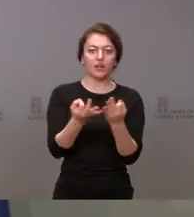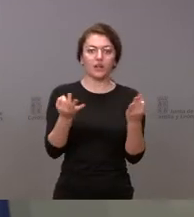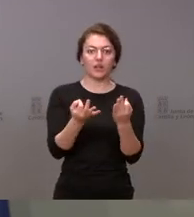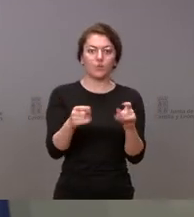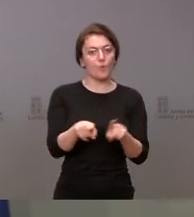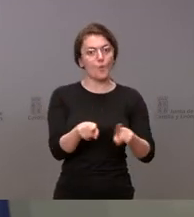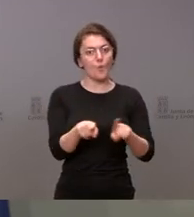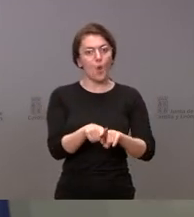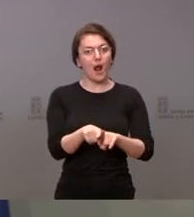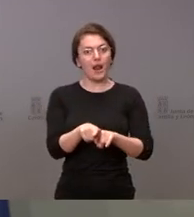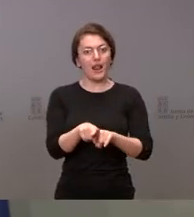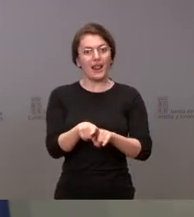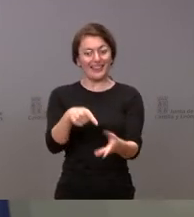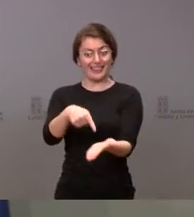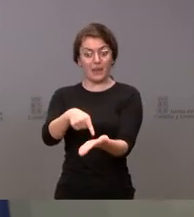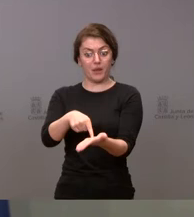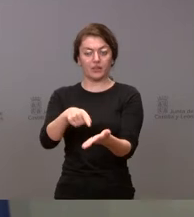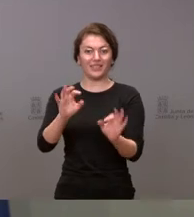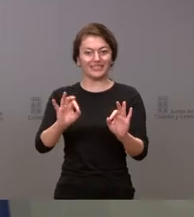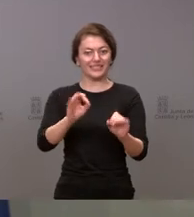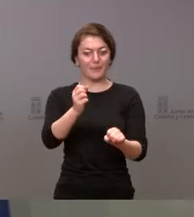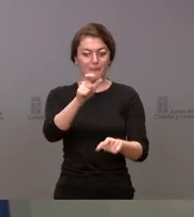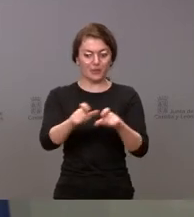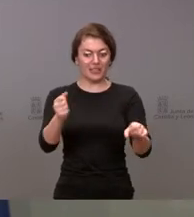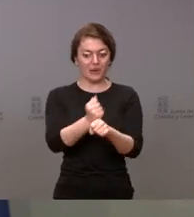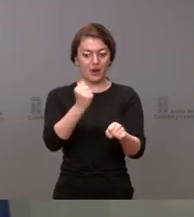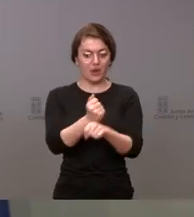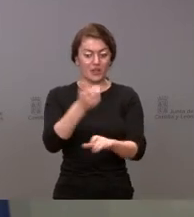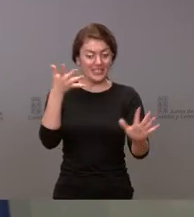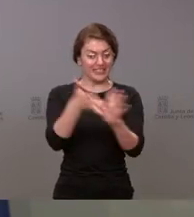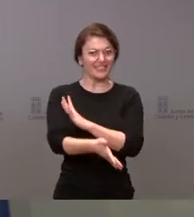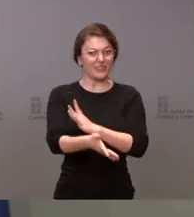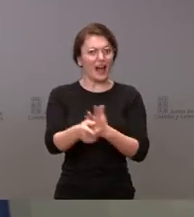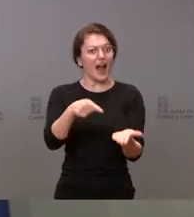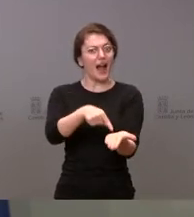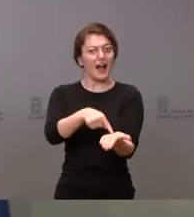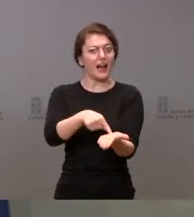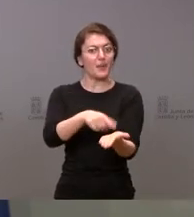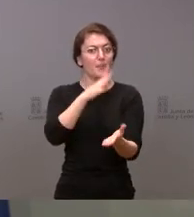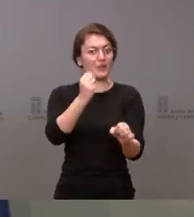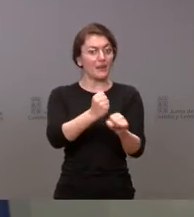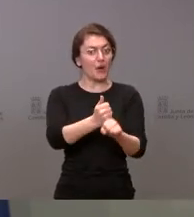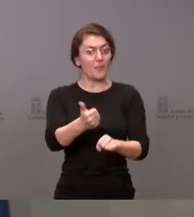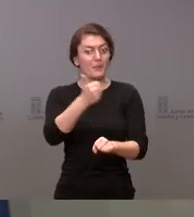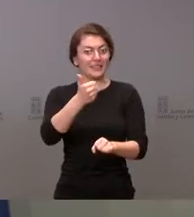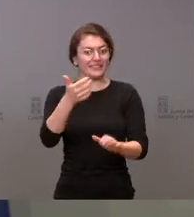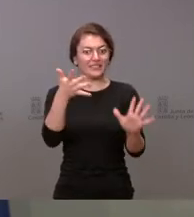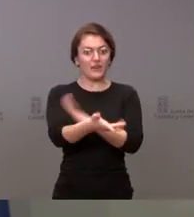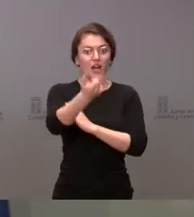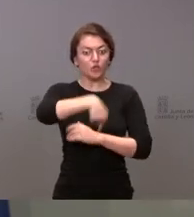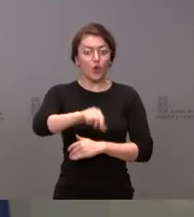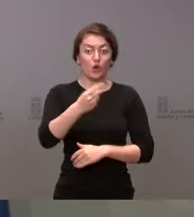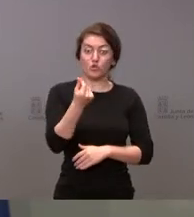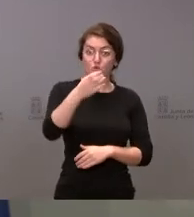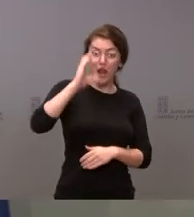demanda de trabajadores y, por tanto, tirar hacia arriba el conjunto de las retribuciones de todos los empleados. Y en el caso